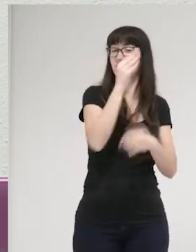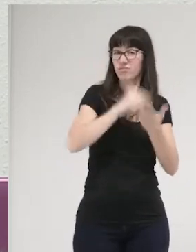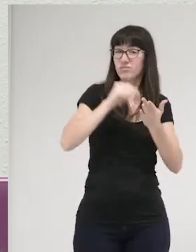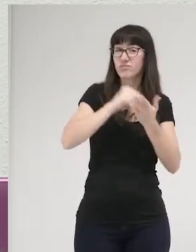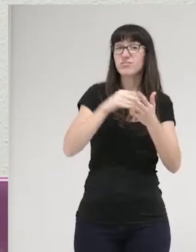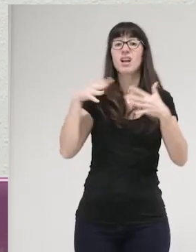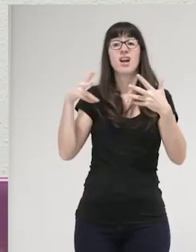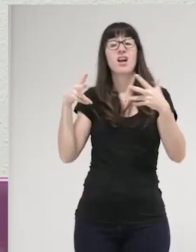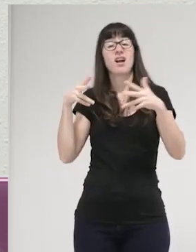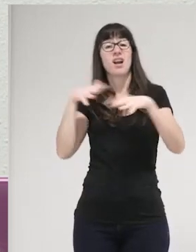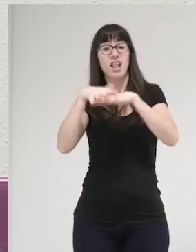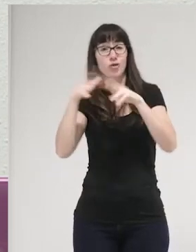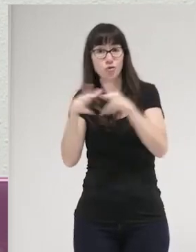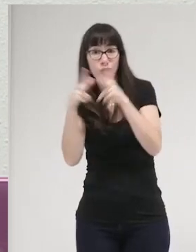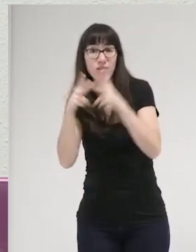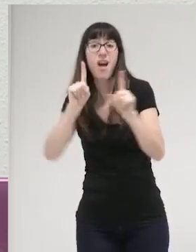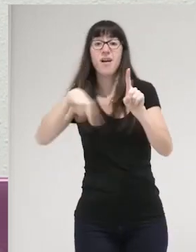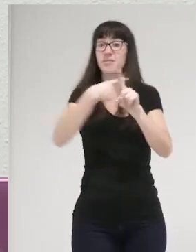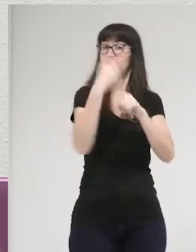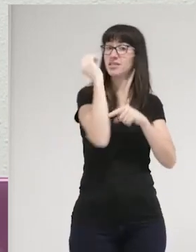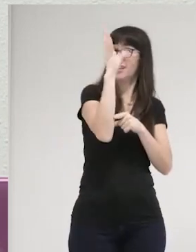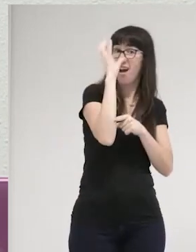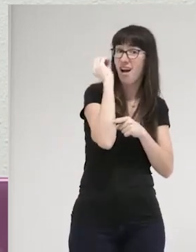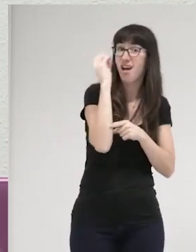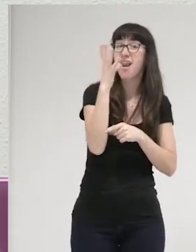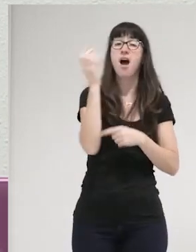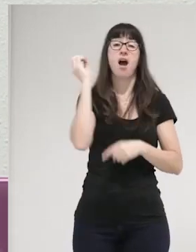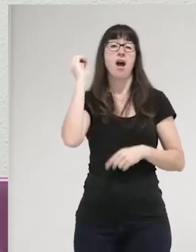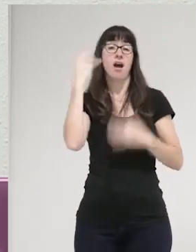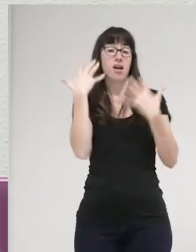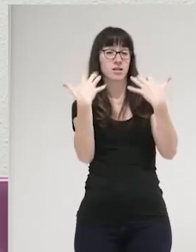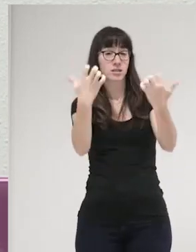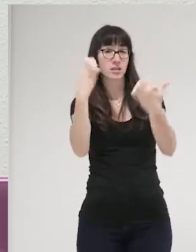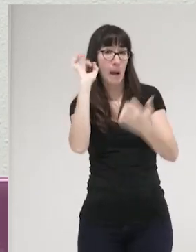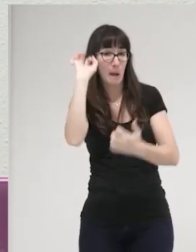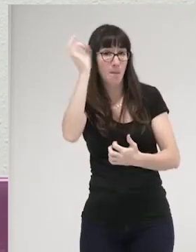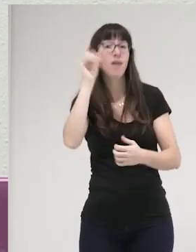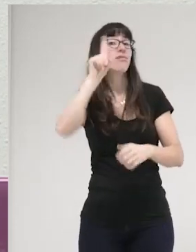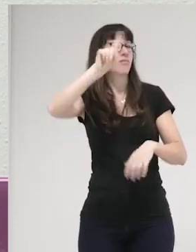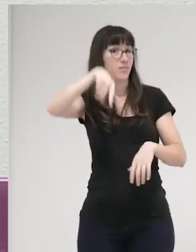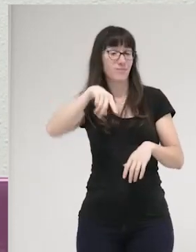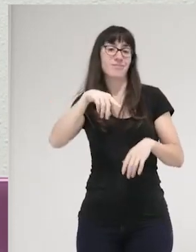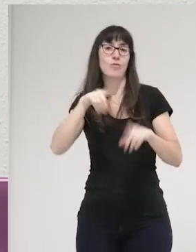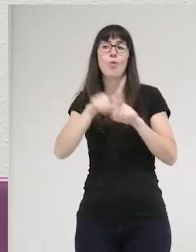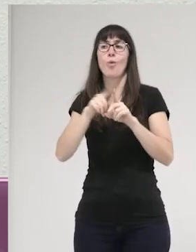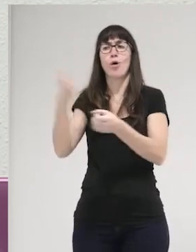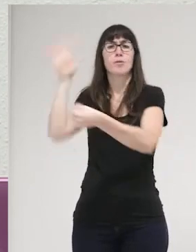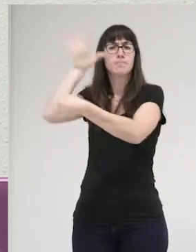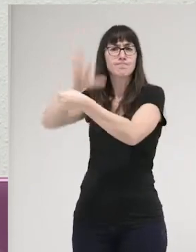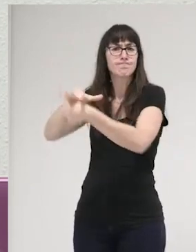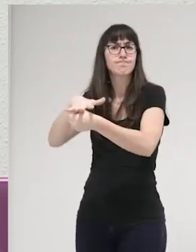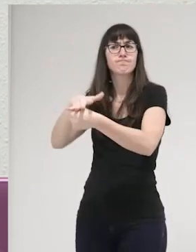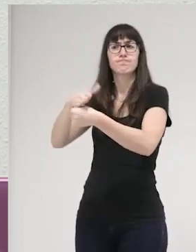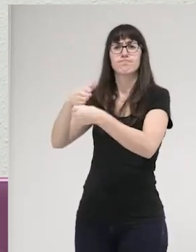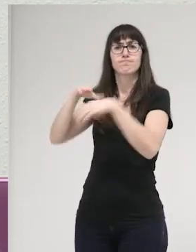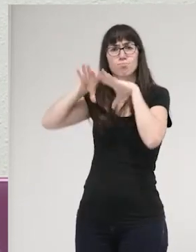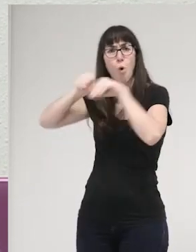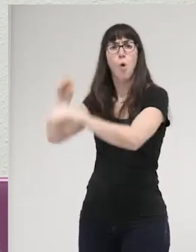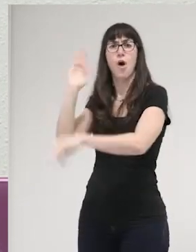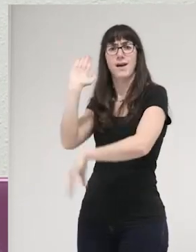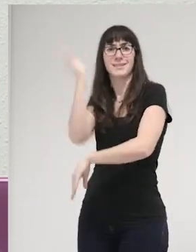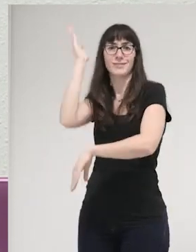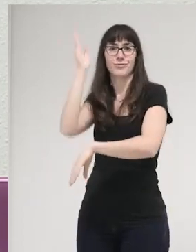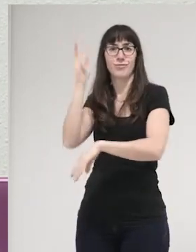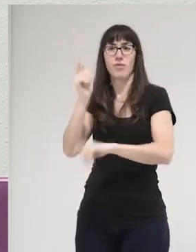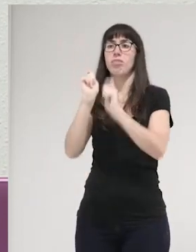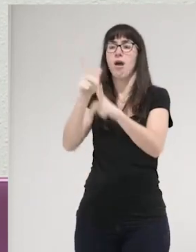asambleas, en las charlas y tal, eso también forma parte de las lógicas del castigo que tiene que ver con la eliminación de la otra y la imposibilidad de vernos en lugares de incertidumbre.